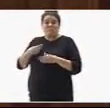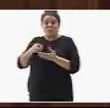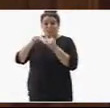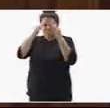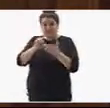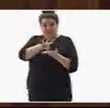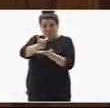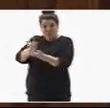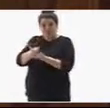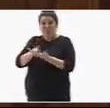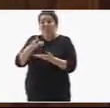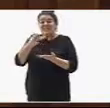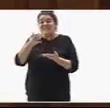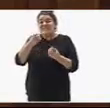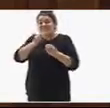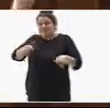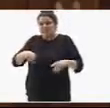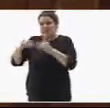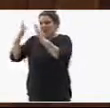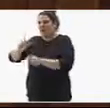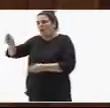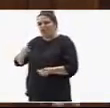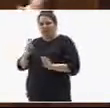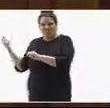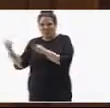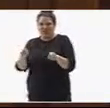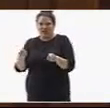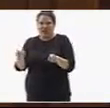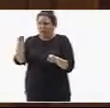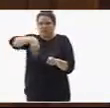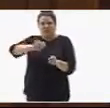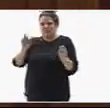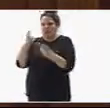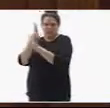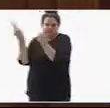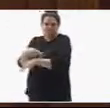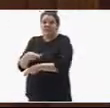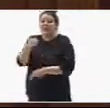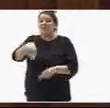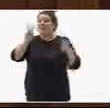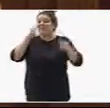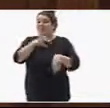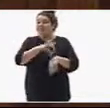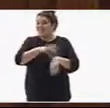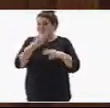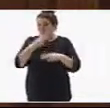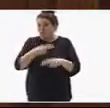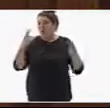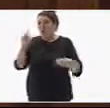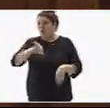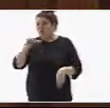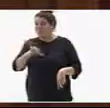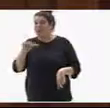familias sin garantía habitacional. Rechazaron también nuestras enmiendas que dotaban a la sanidad pública y a los hospitales